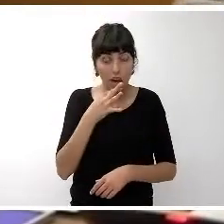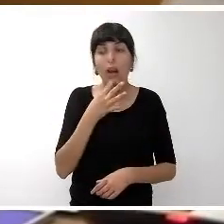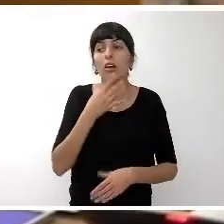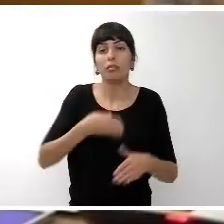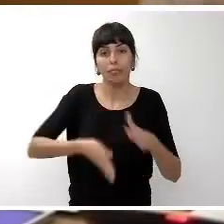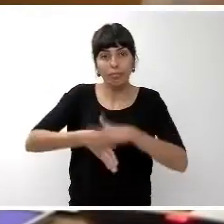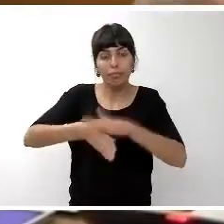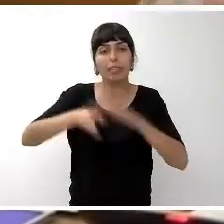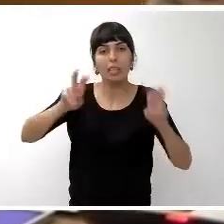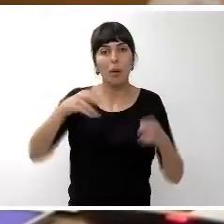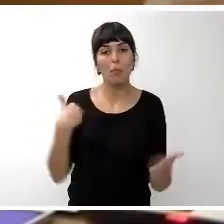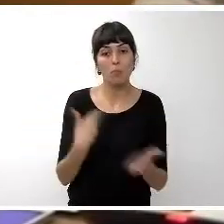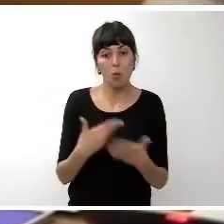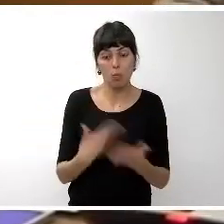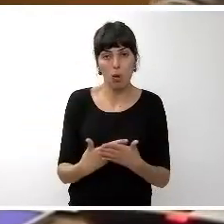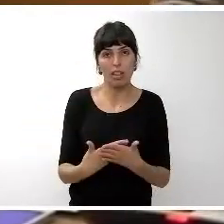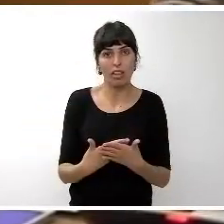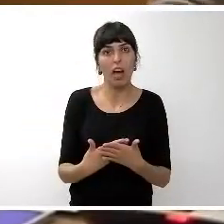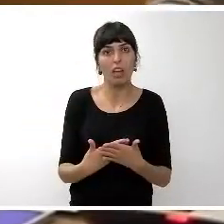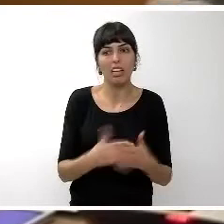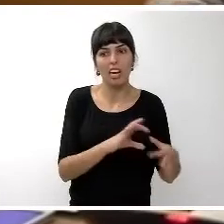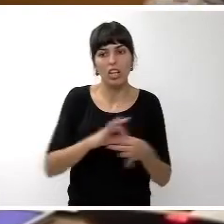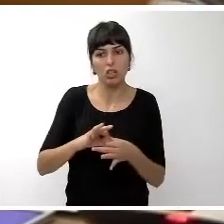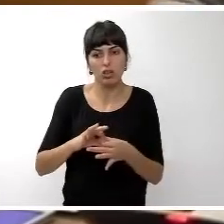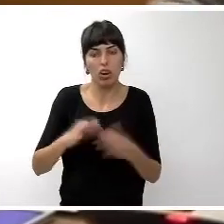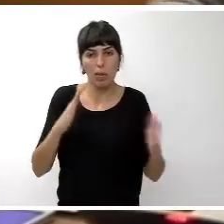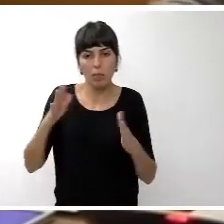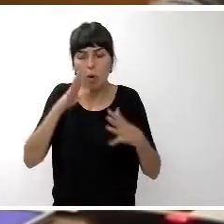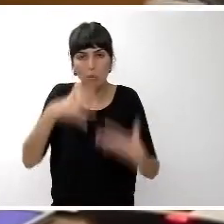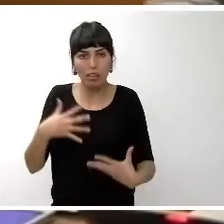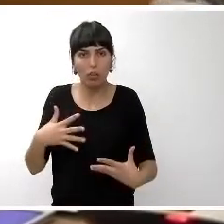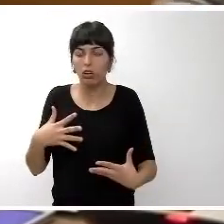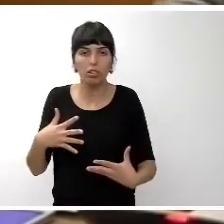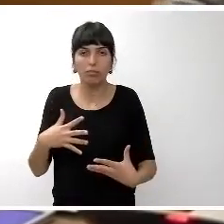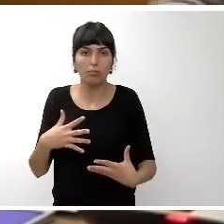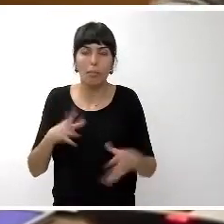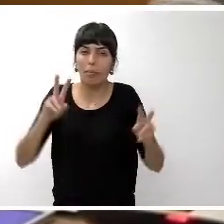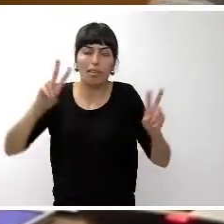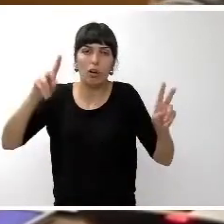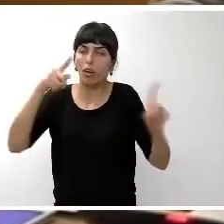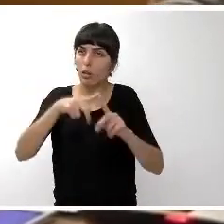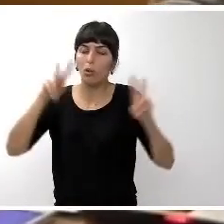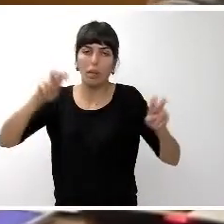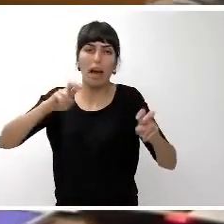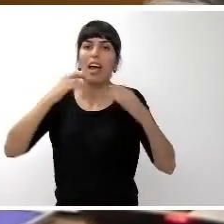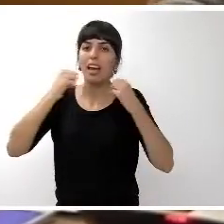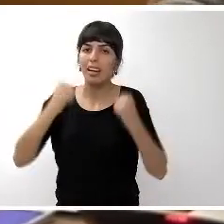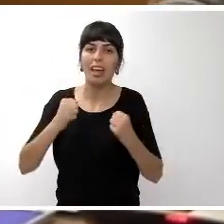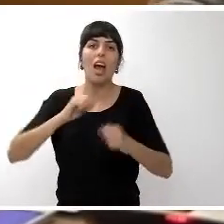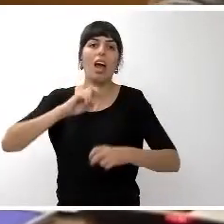una apuesta suficientemente a la altura del tiempo histórico para la promoción de las energías limpias y autóctonas